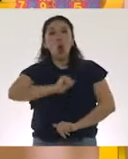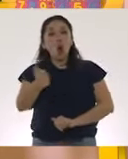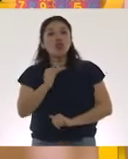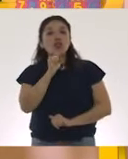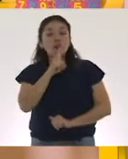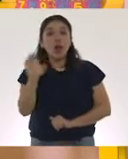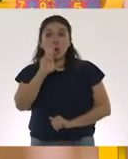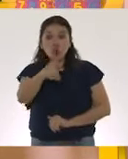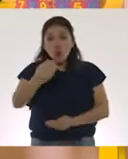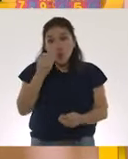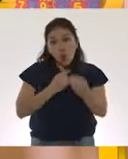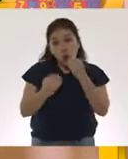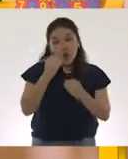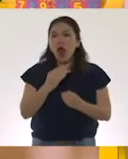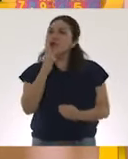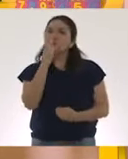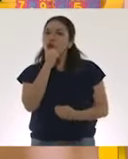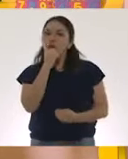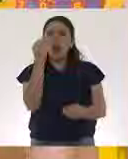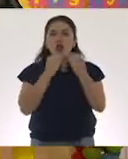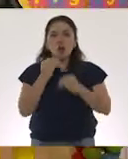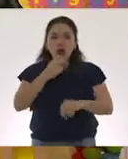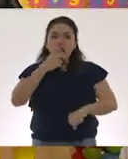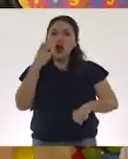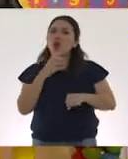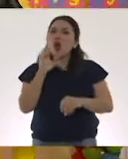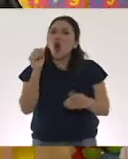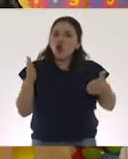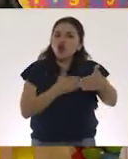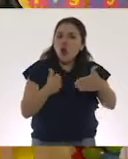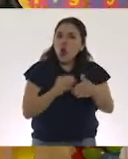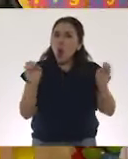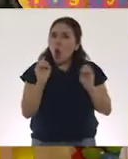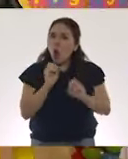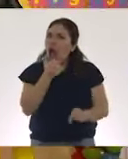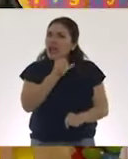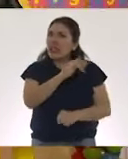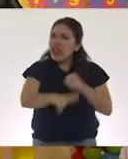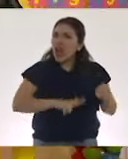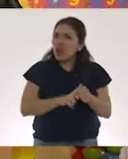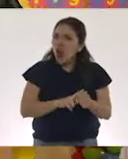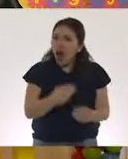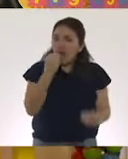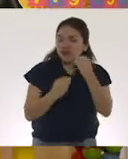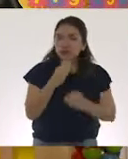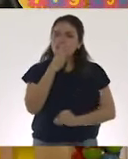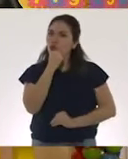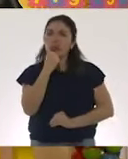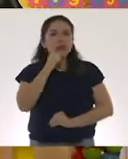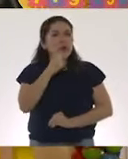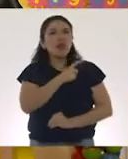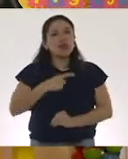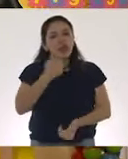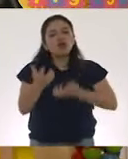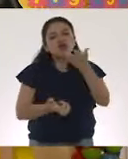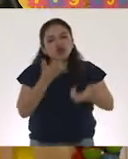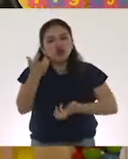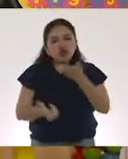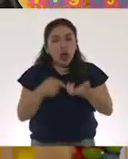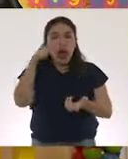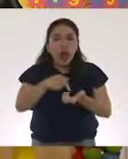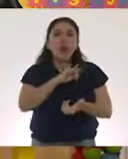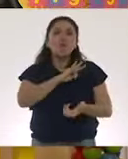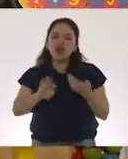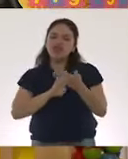cuando comamos no podemos comer la comida cruda. Debemos de comerla siempre bien cocida, ya que así podemos evitar muchas